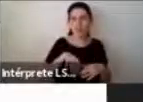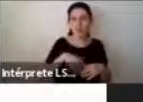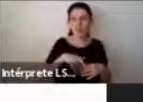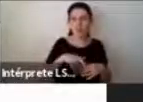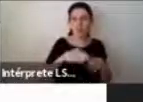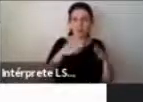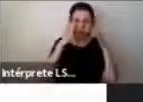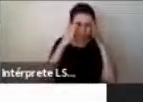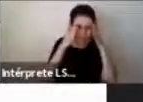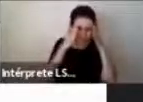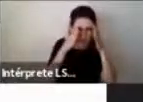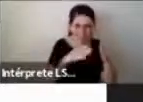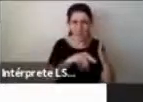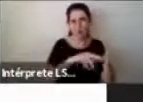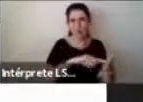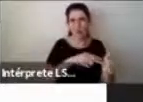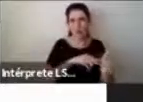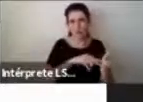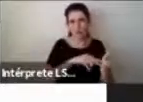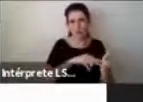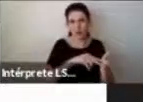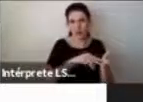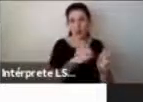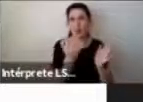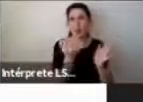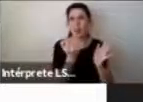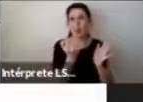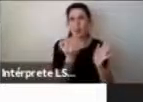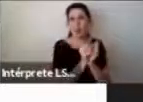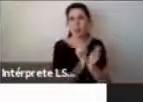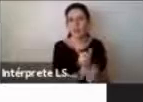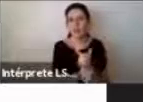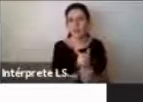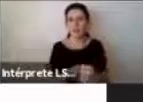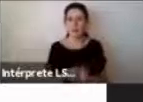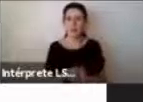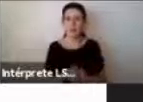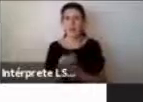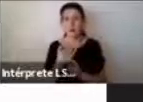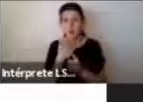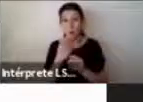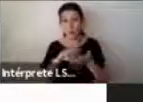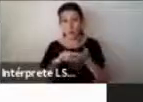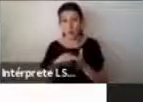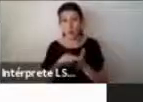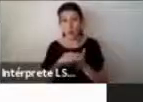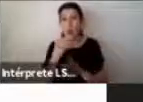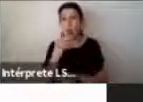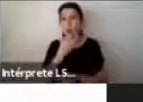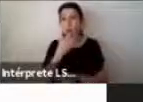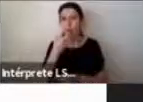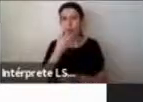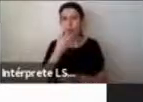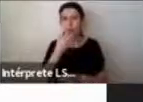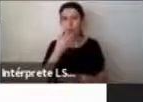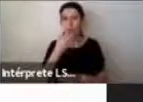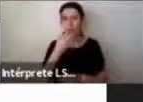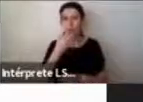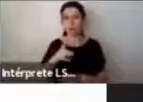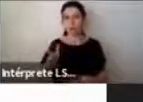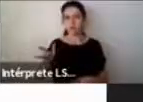Y utilizamos un lenguaje excesivamente académico que impide que la comunicación